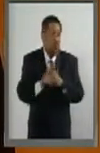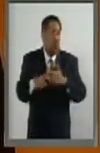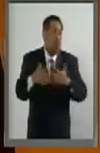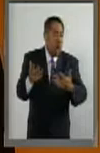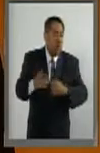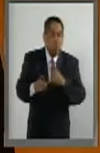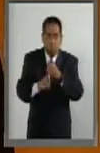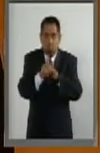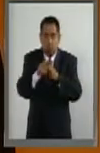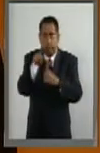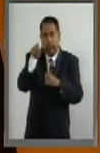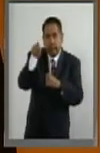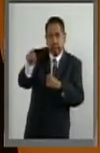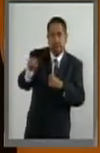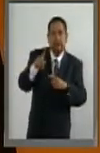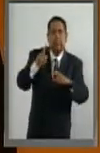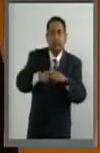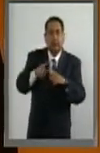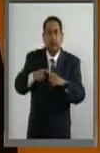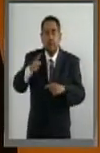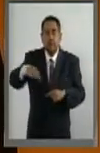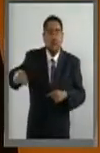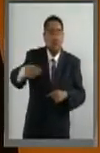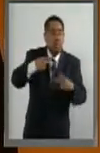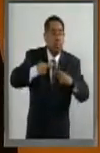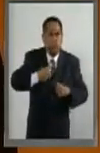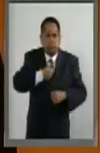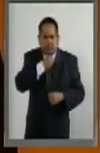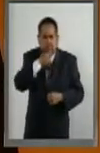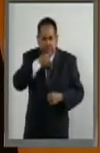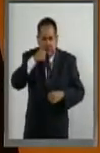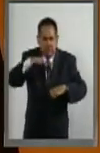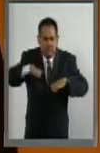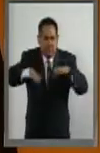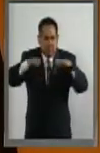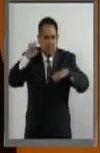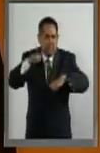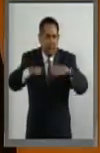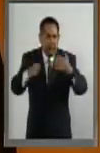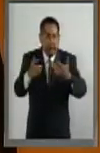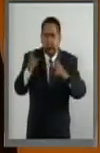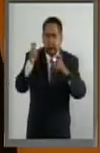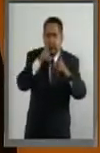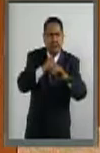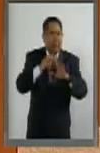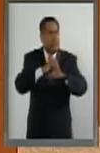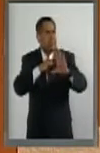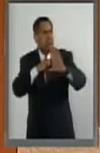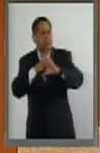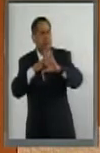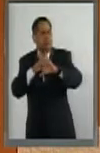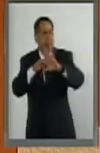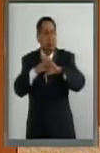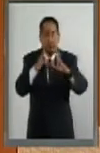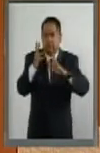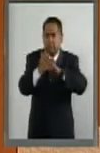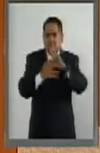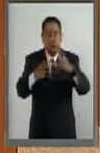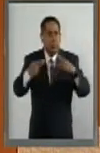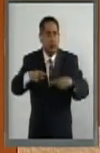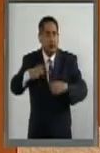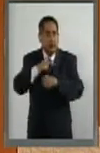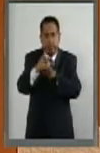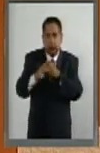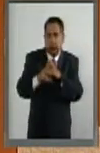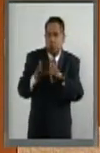encuentran ahí son el envejecimiento de su población y una fuerte crisis migratoria que ha dividido a los países